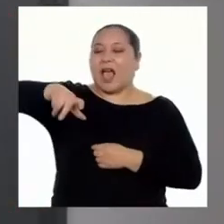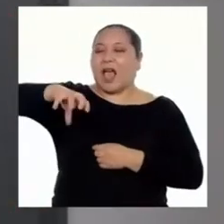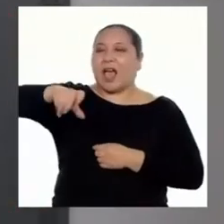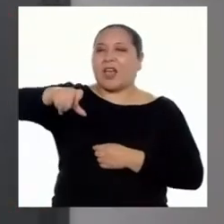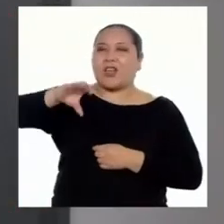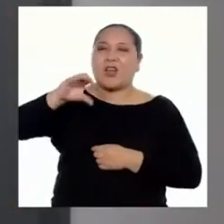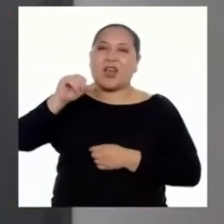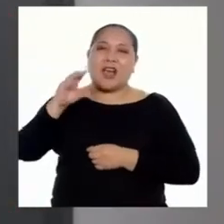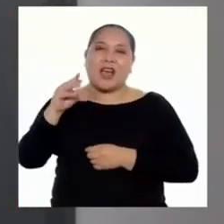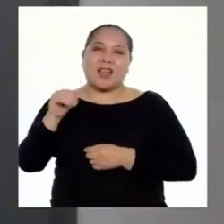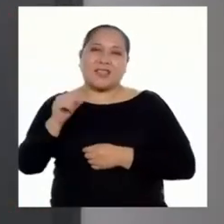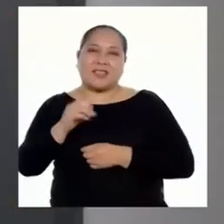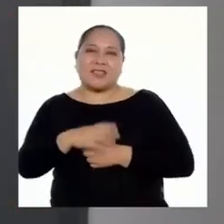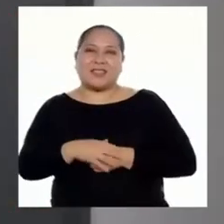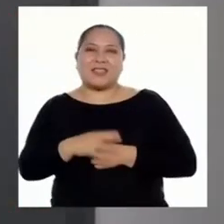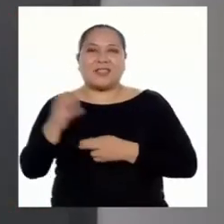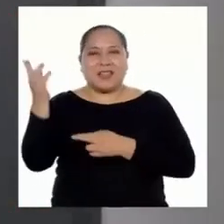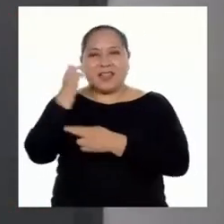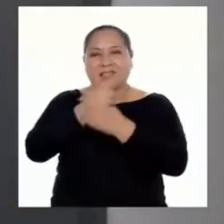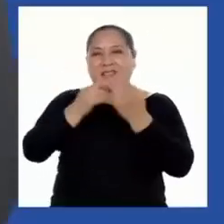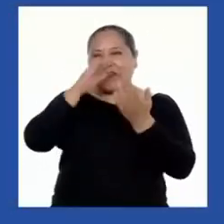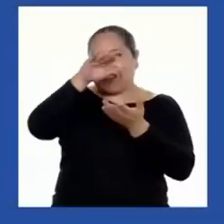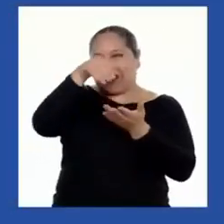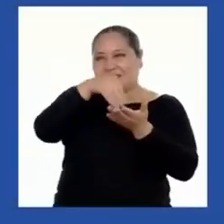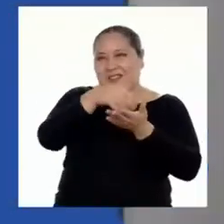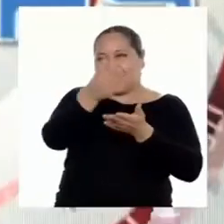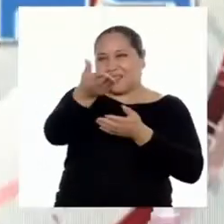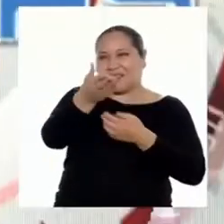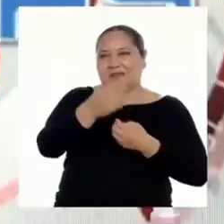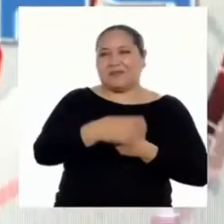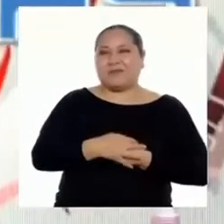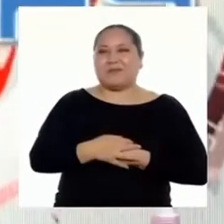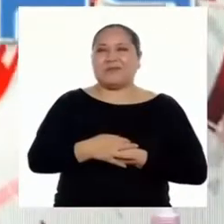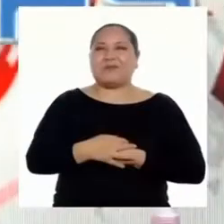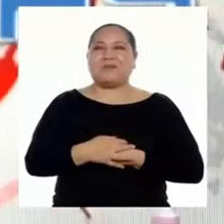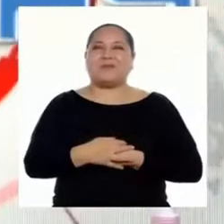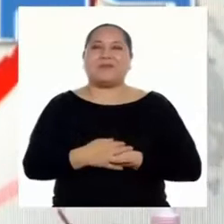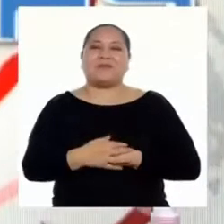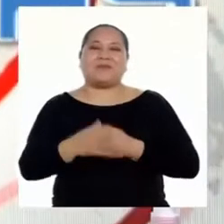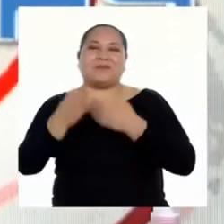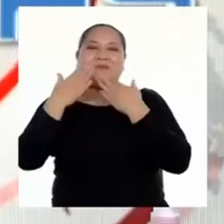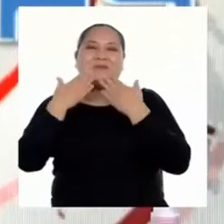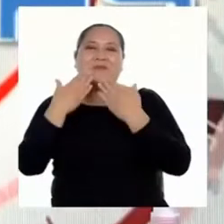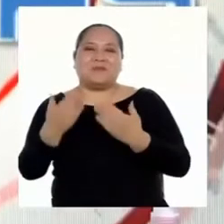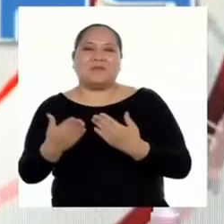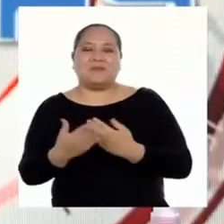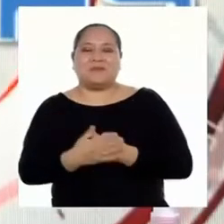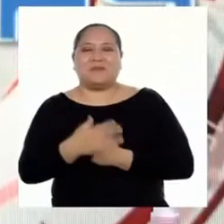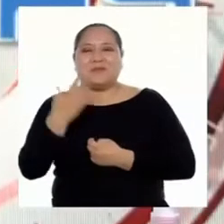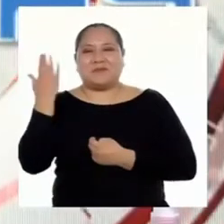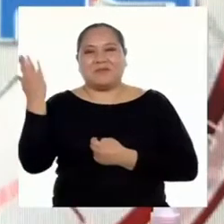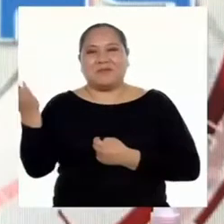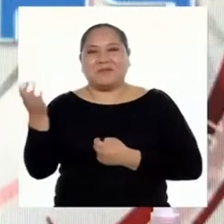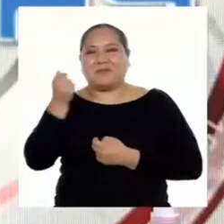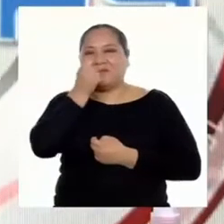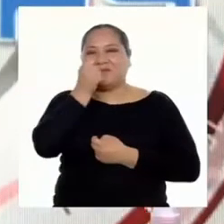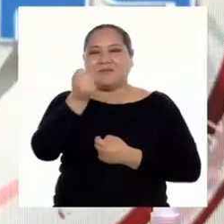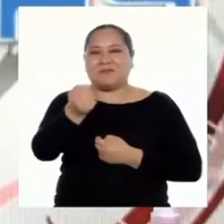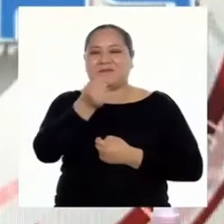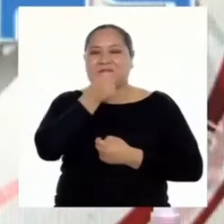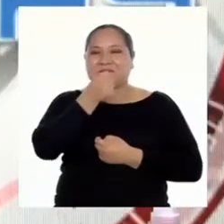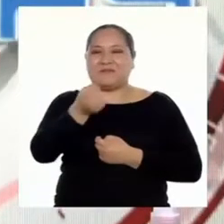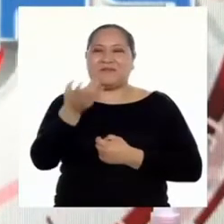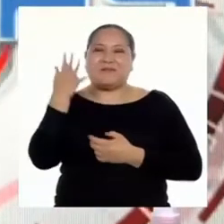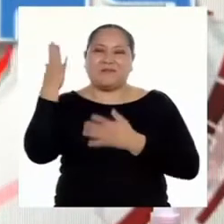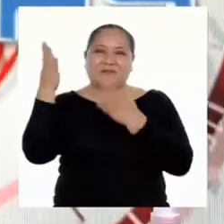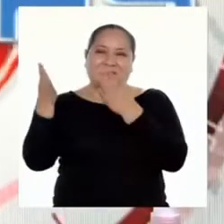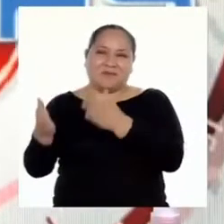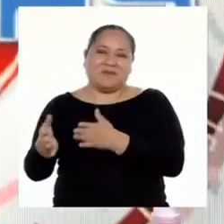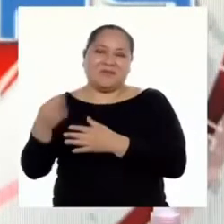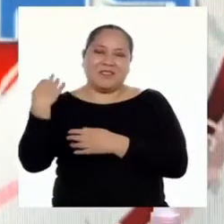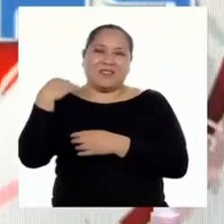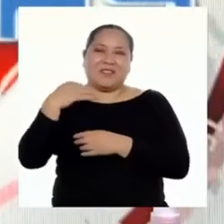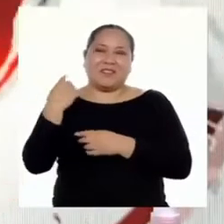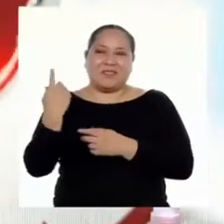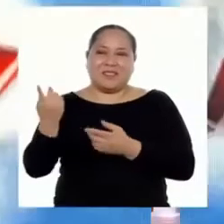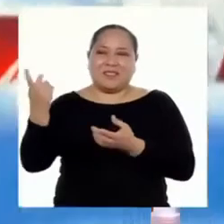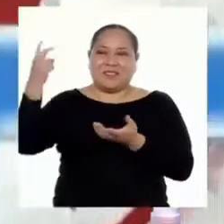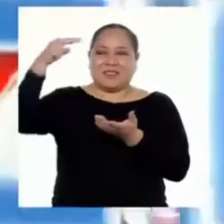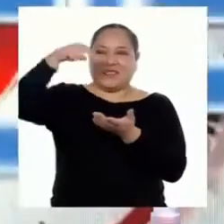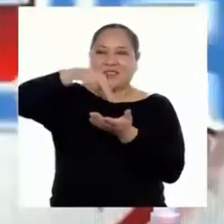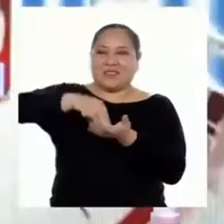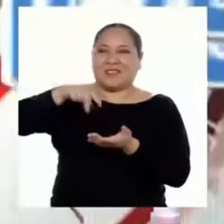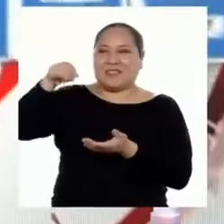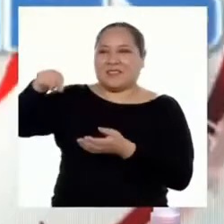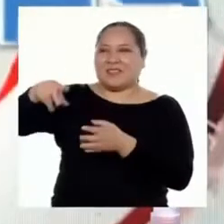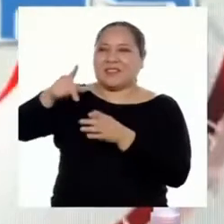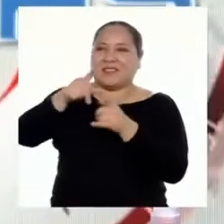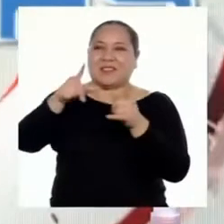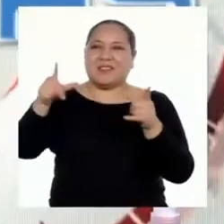Casas. Regresamos a estudios. Muchas gracias a nuestro reportero, siempre presente donde más